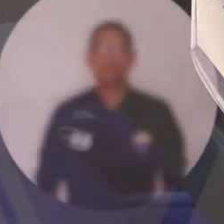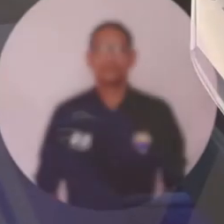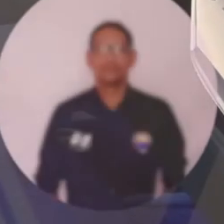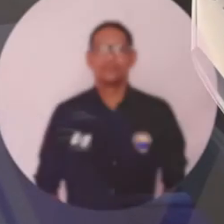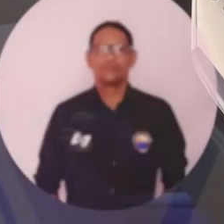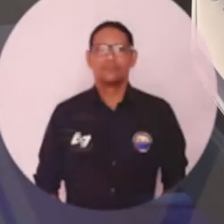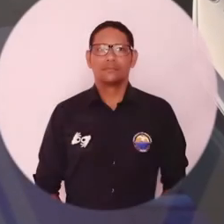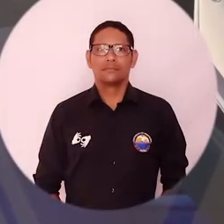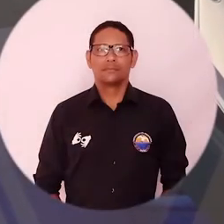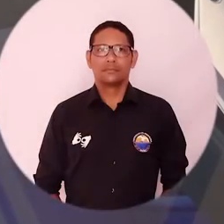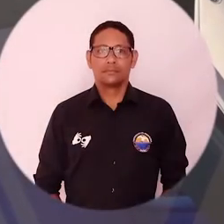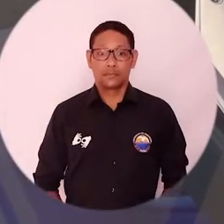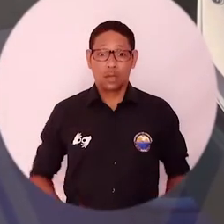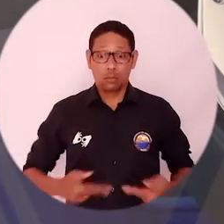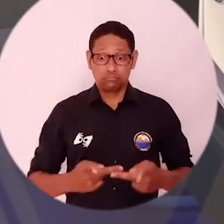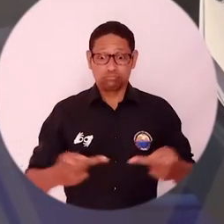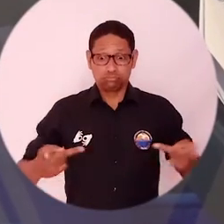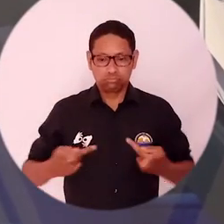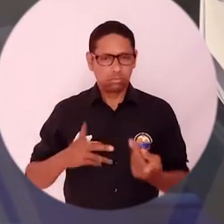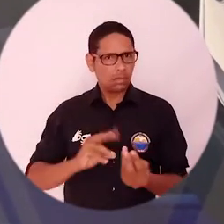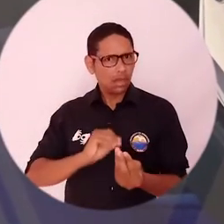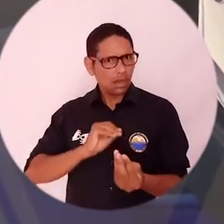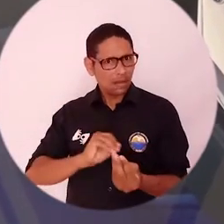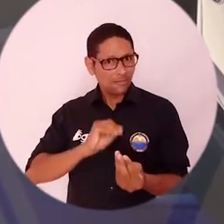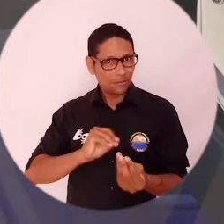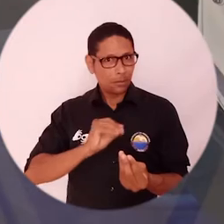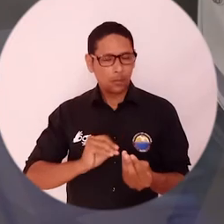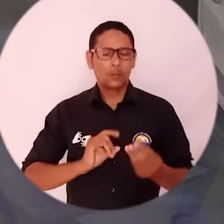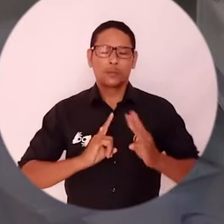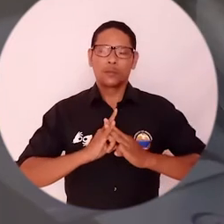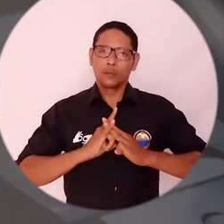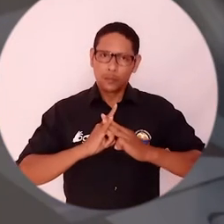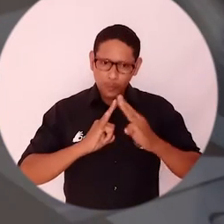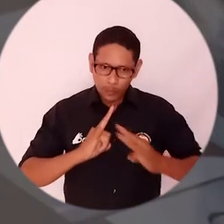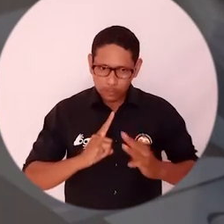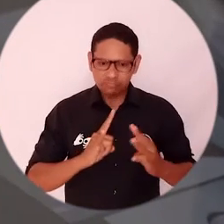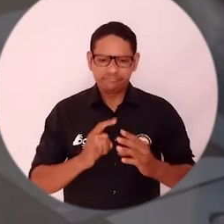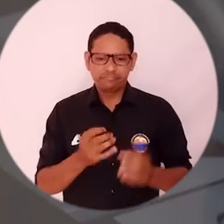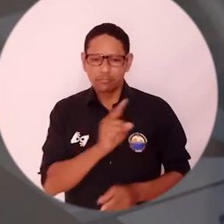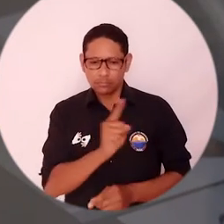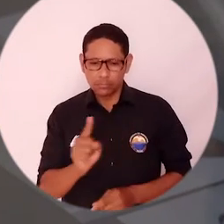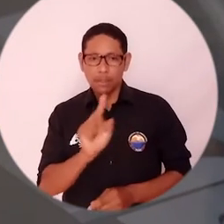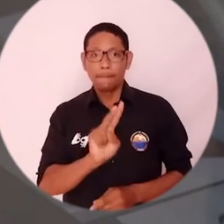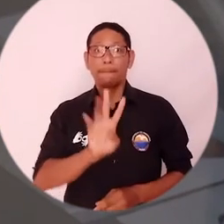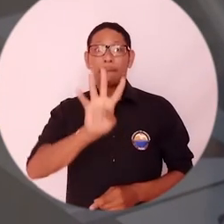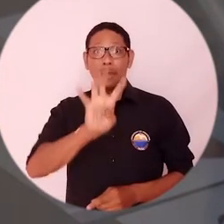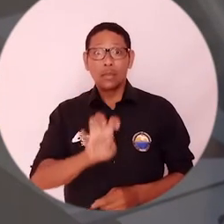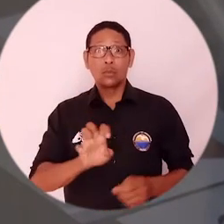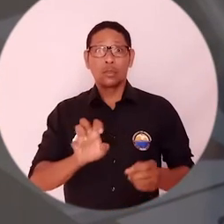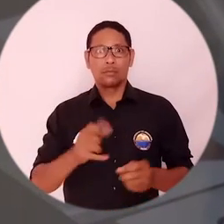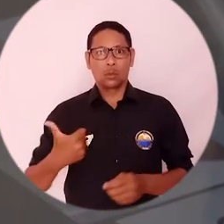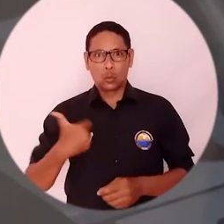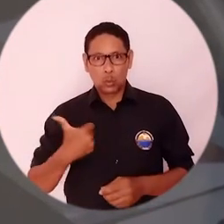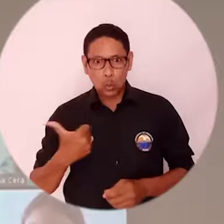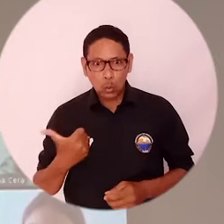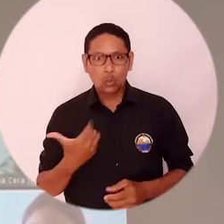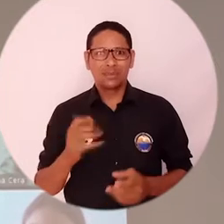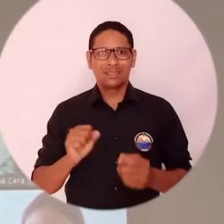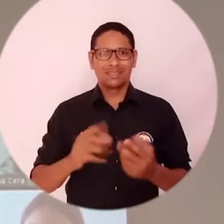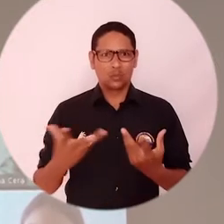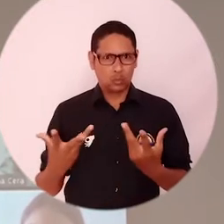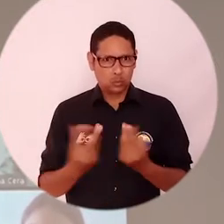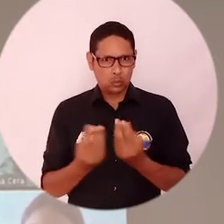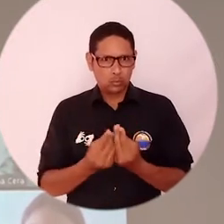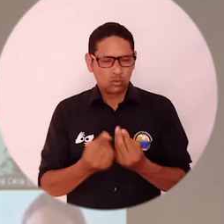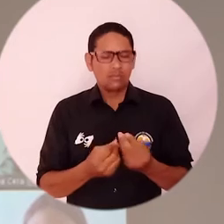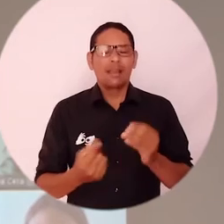El espacio de formación que ofrece esta Casa de Estudios Superiores para los 29 parlamentarios universitarios se enfocó en temas como el derecho